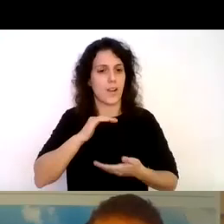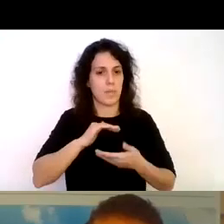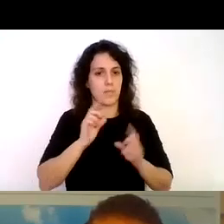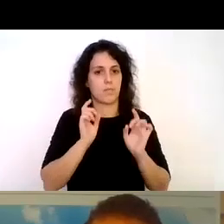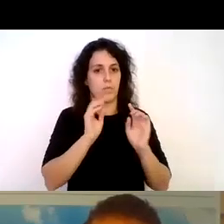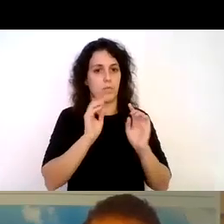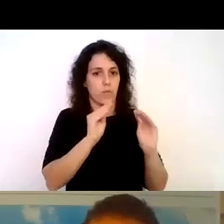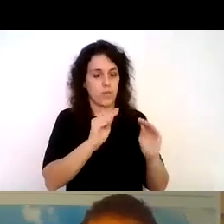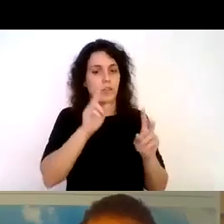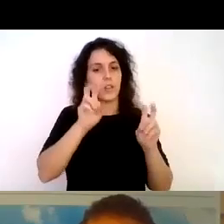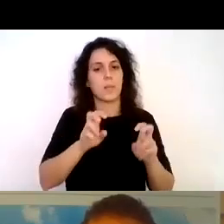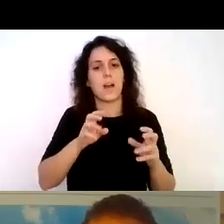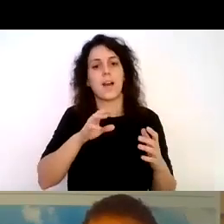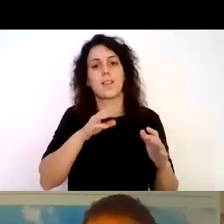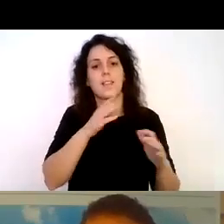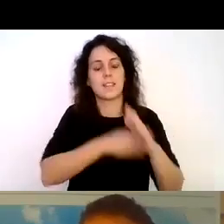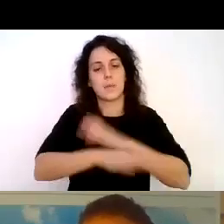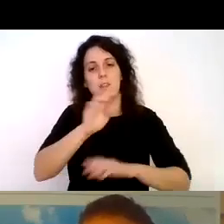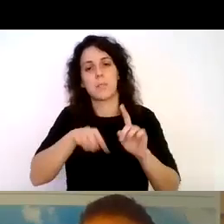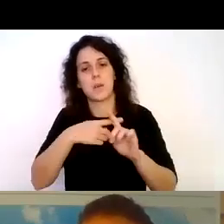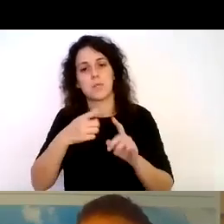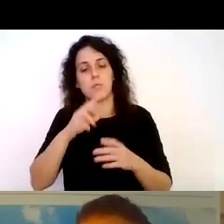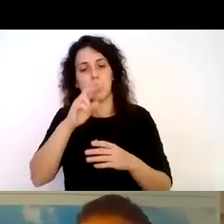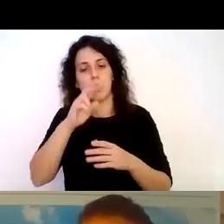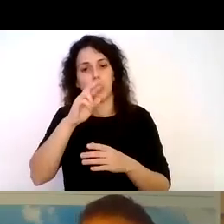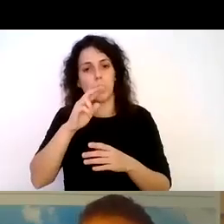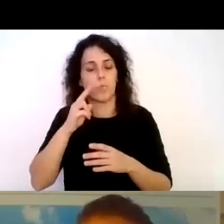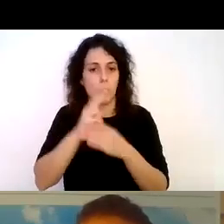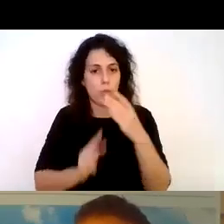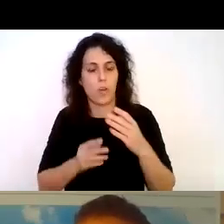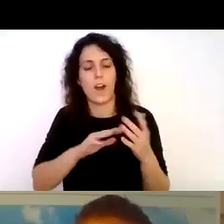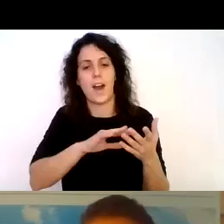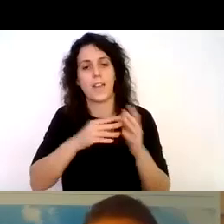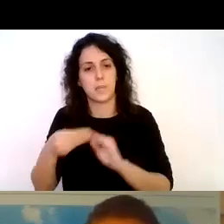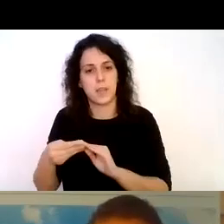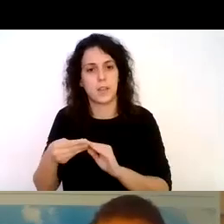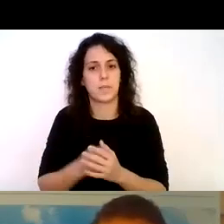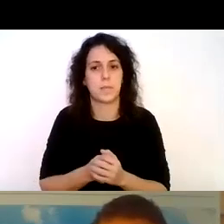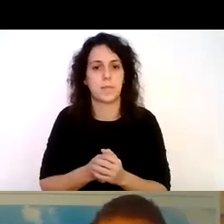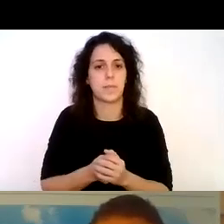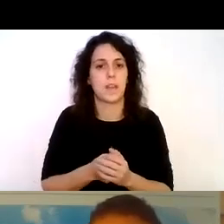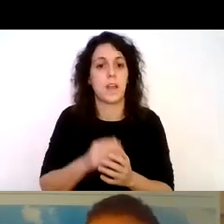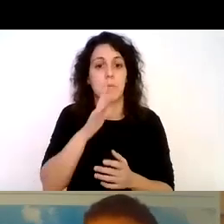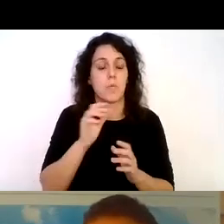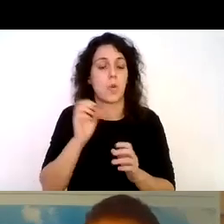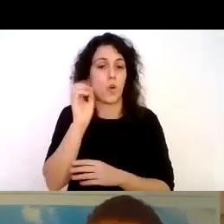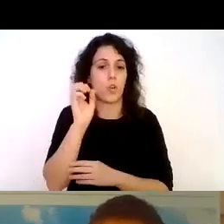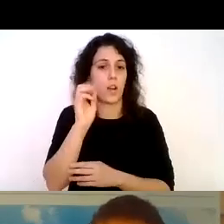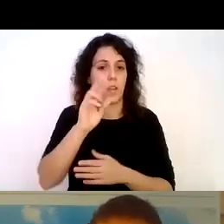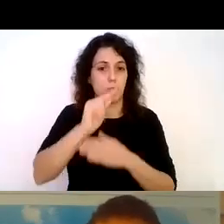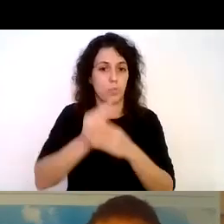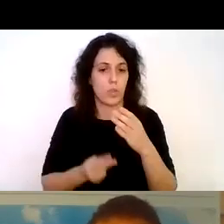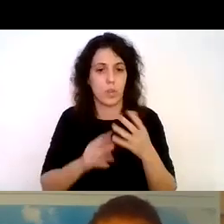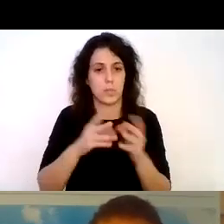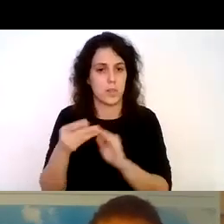discapacidad y el buceo adaptado a realizar jornadas de bautismo de buceo y bueno y así nace Buceo Sin